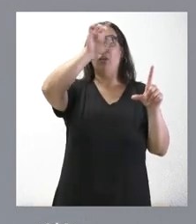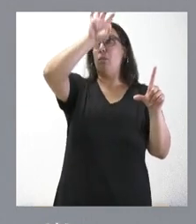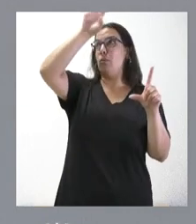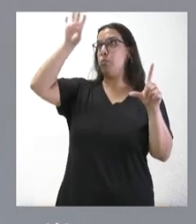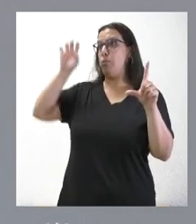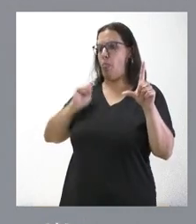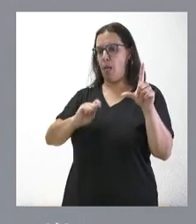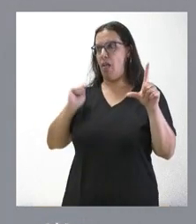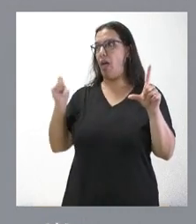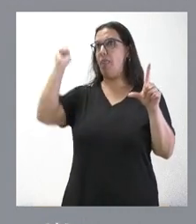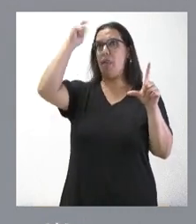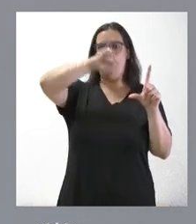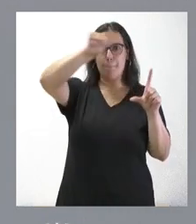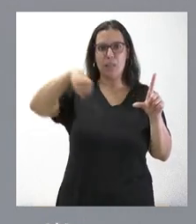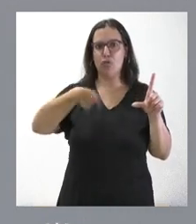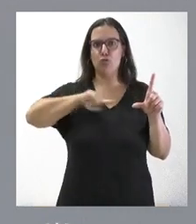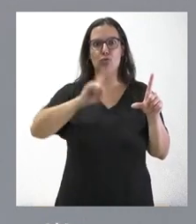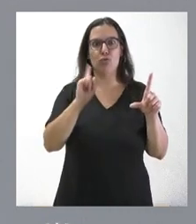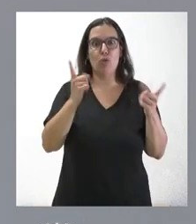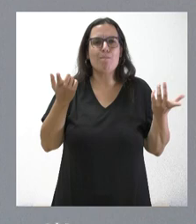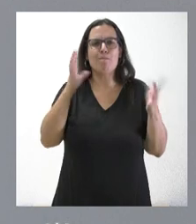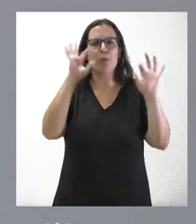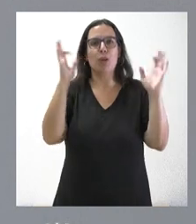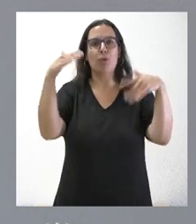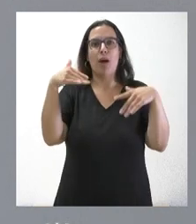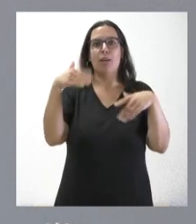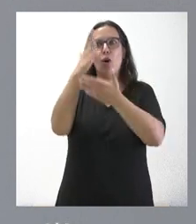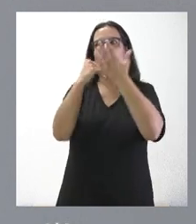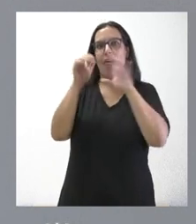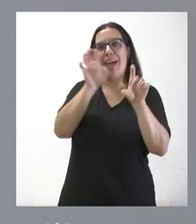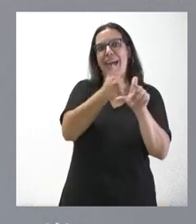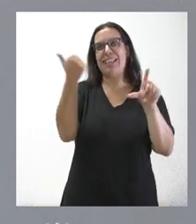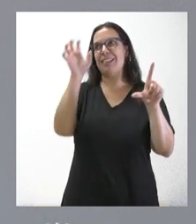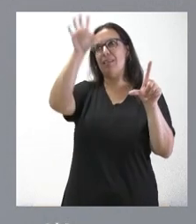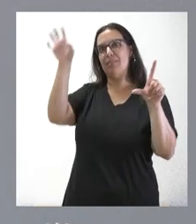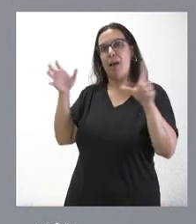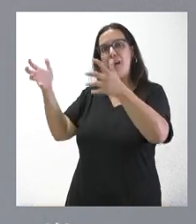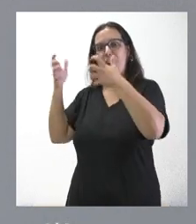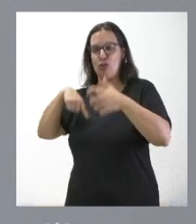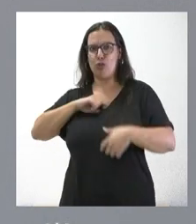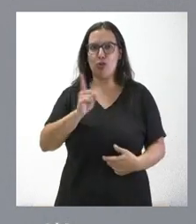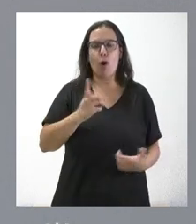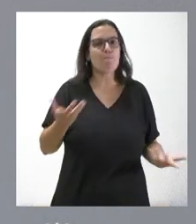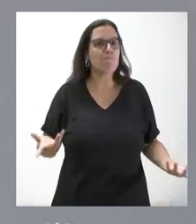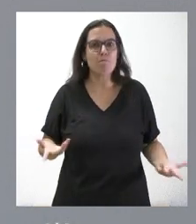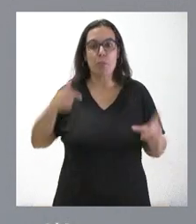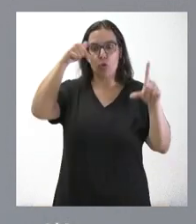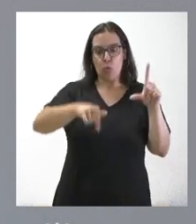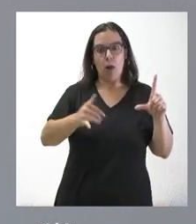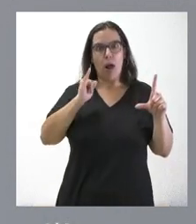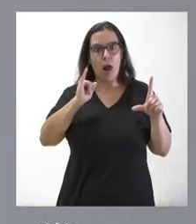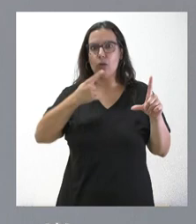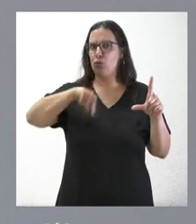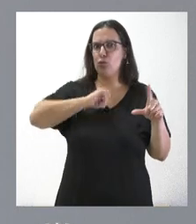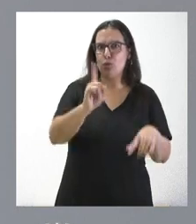León. Es que no tiene ninguna lógica que las comunidades del este tengan un beneficio que no tenemos nosotros por parte del Gobierno, que las comunidades del sur lo tengan y no